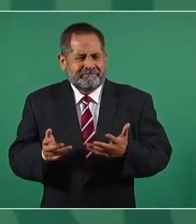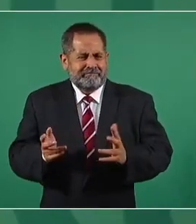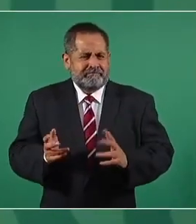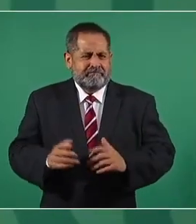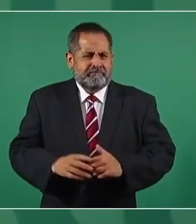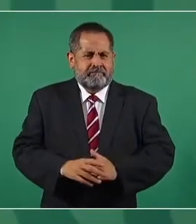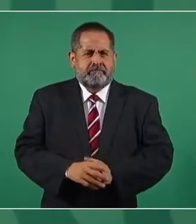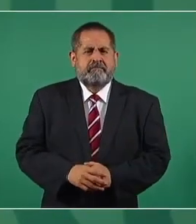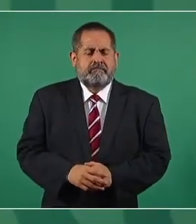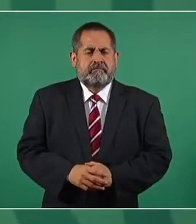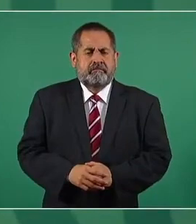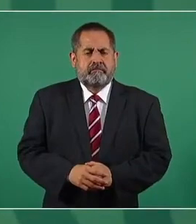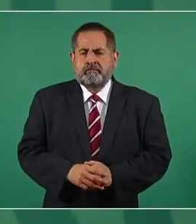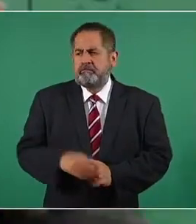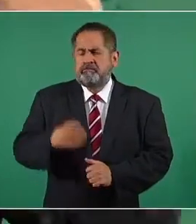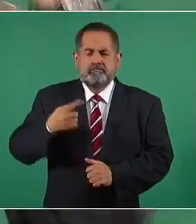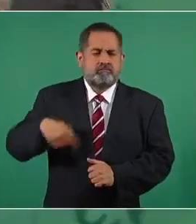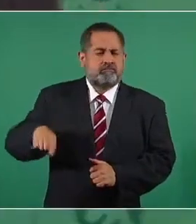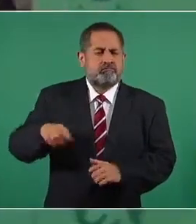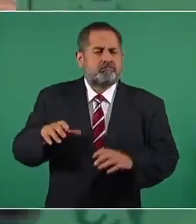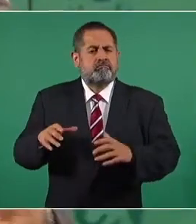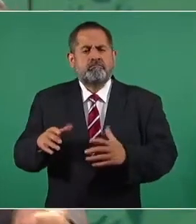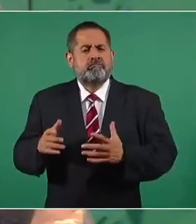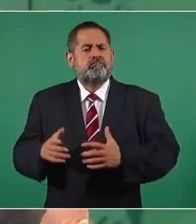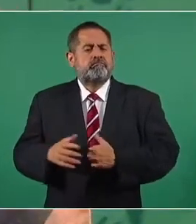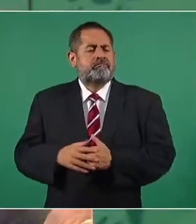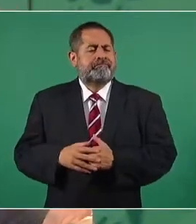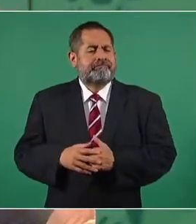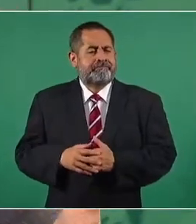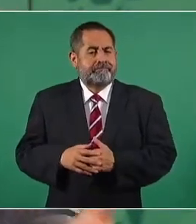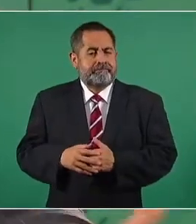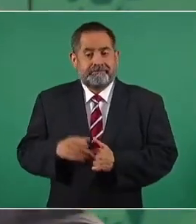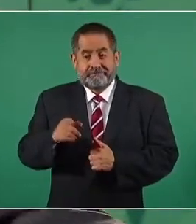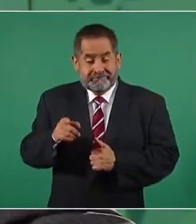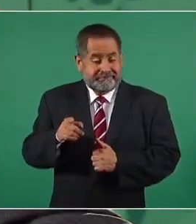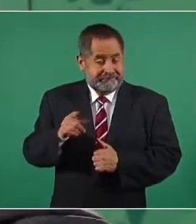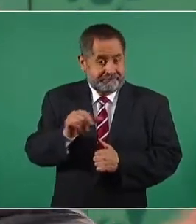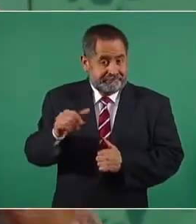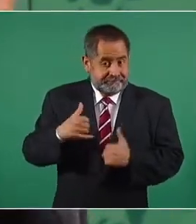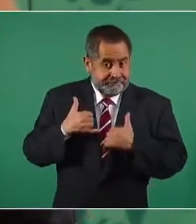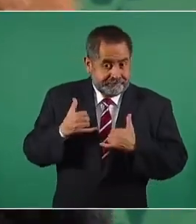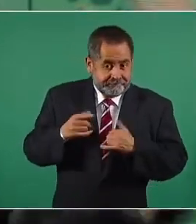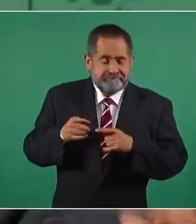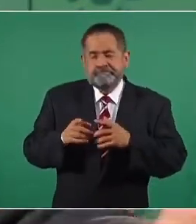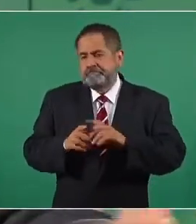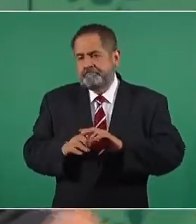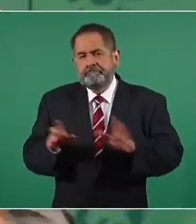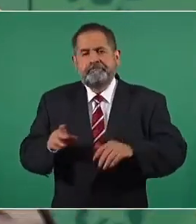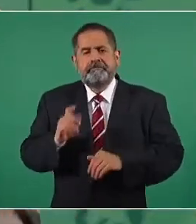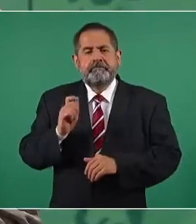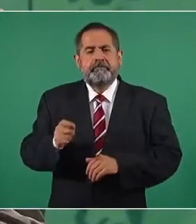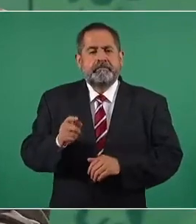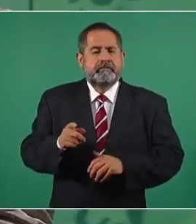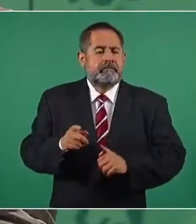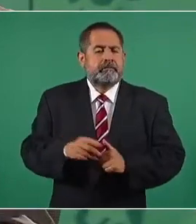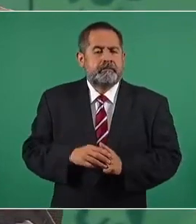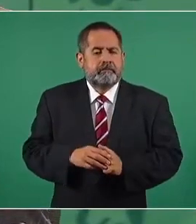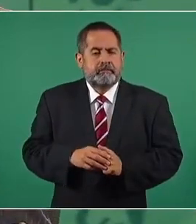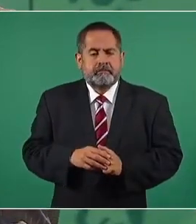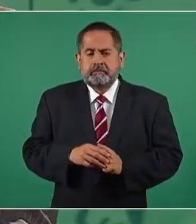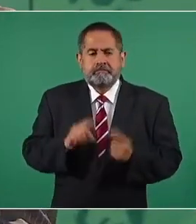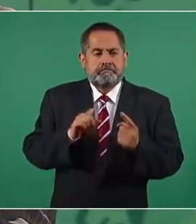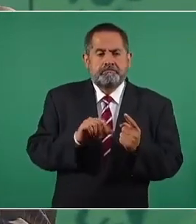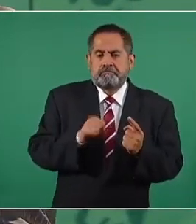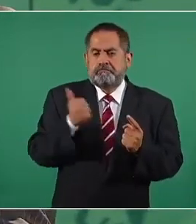Que están recibiendo, bueno, pues, tiene que haber una